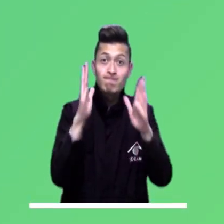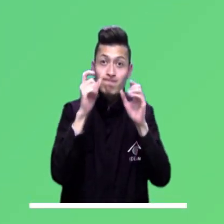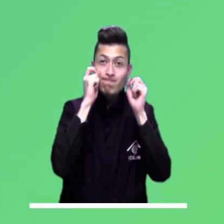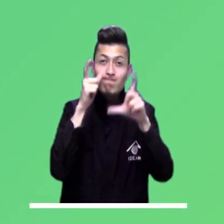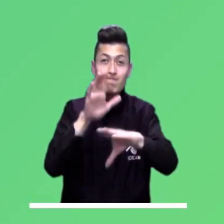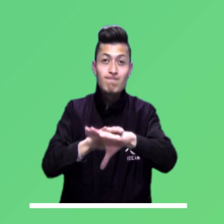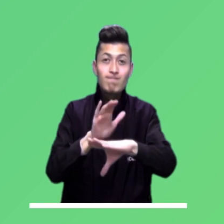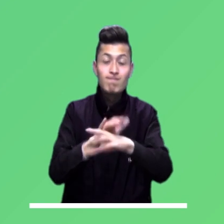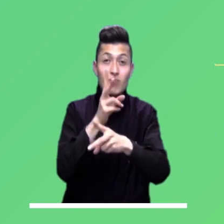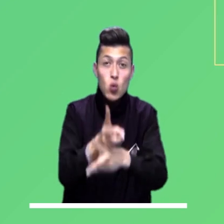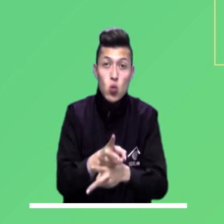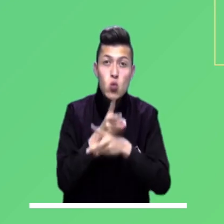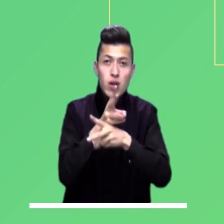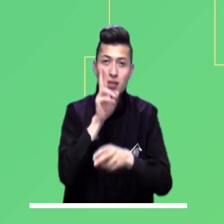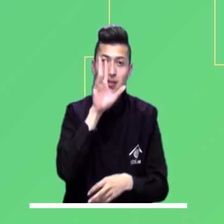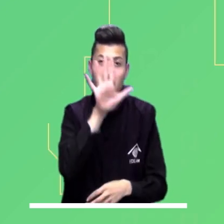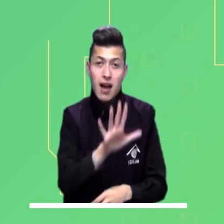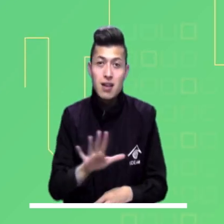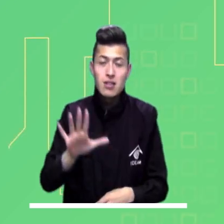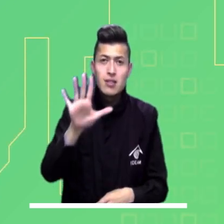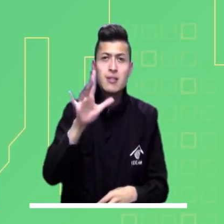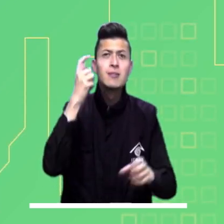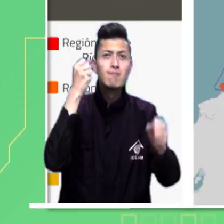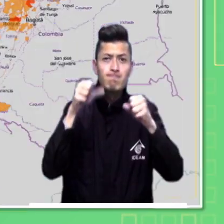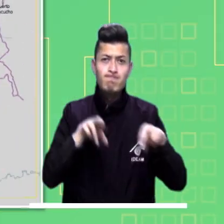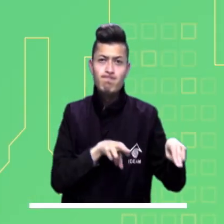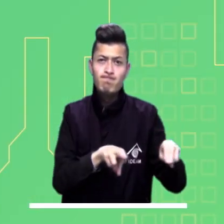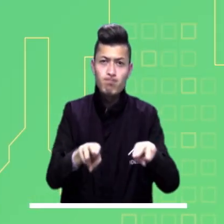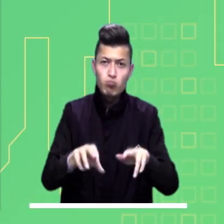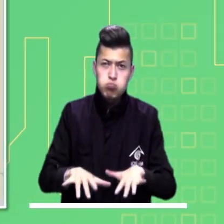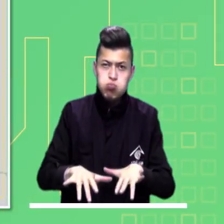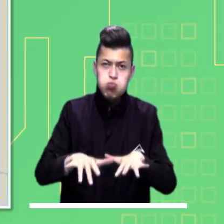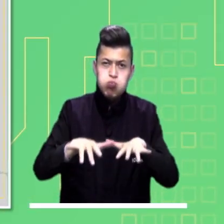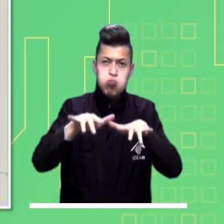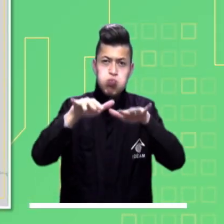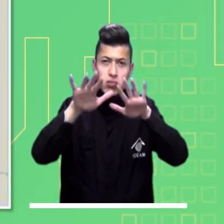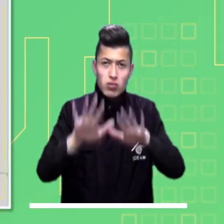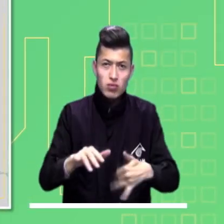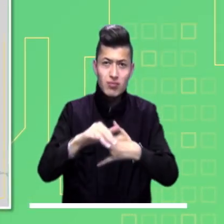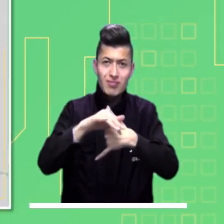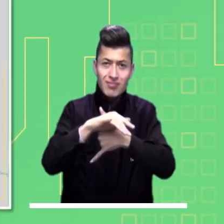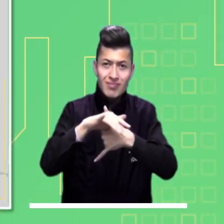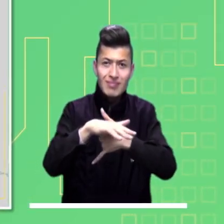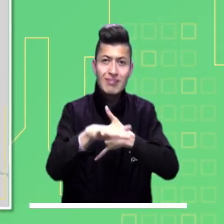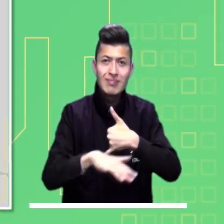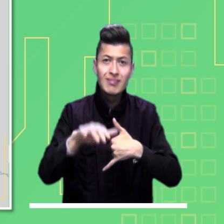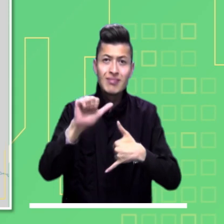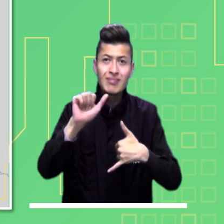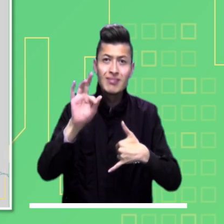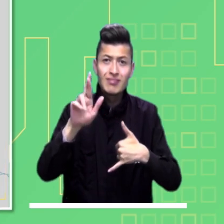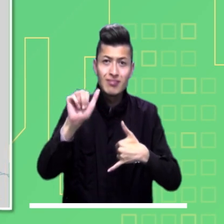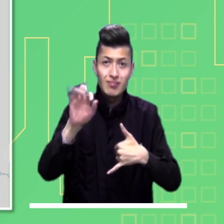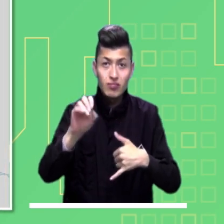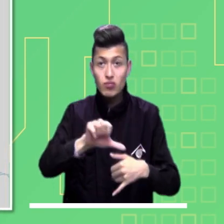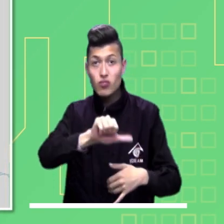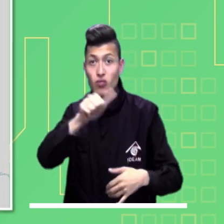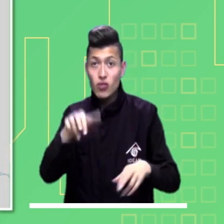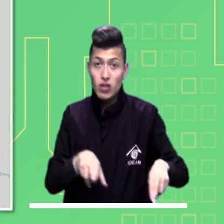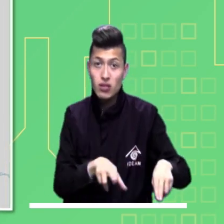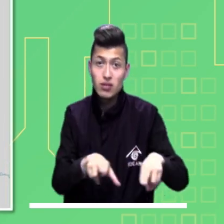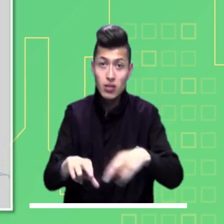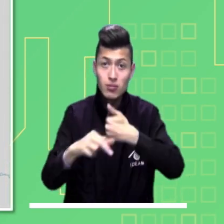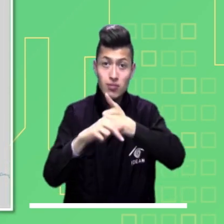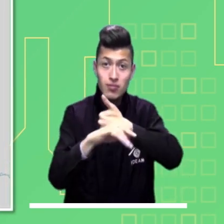Mucha atención a las principales alertas para hoy a nivel nacional. Son preocupantes los altos niveles del río Atrato en diferentes puntos del